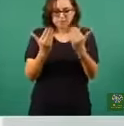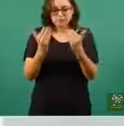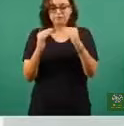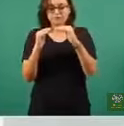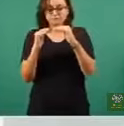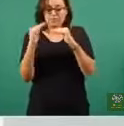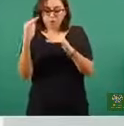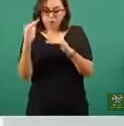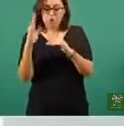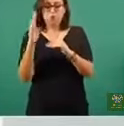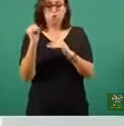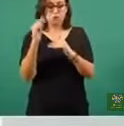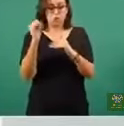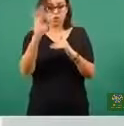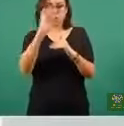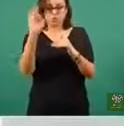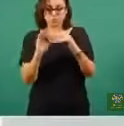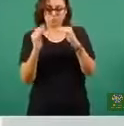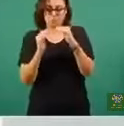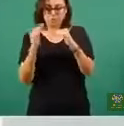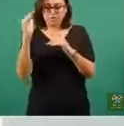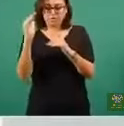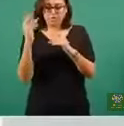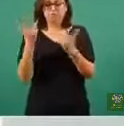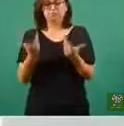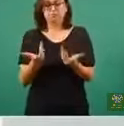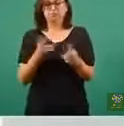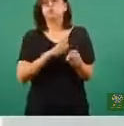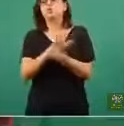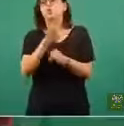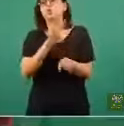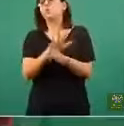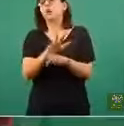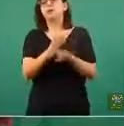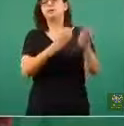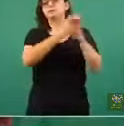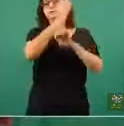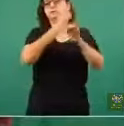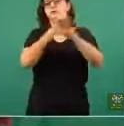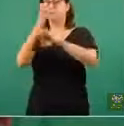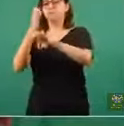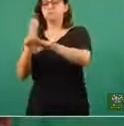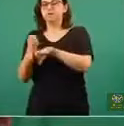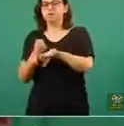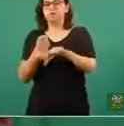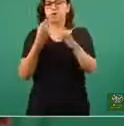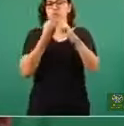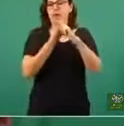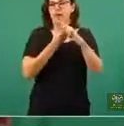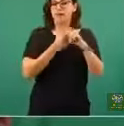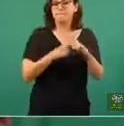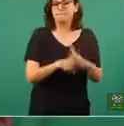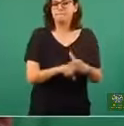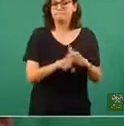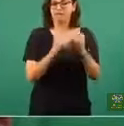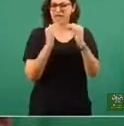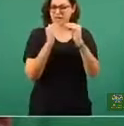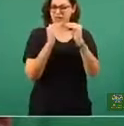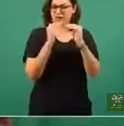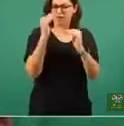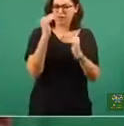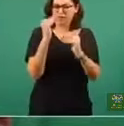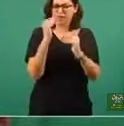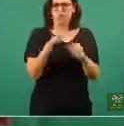nacional de 9 por ciento. La pregunta entonces es, ¿qué entidades están produciendo o contribuyendo a ese